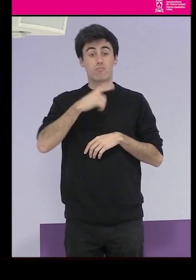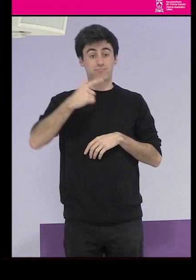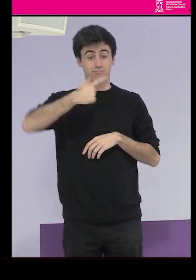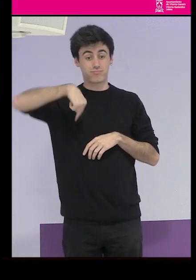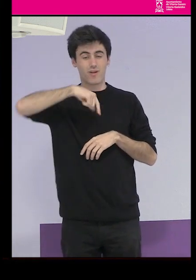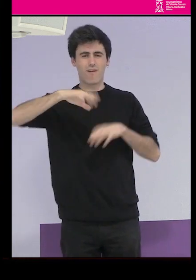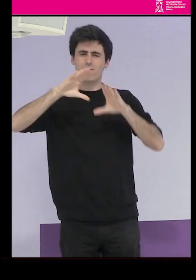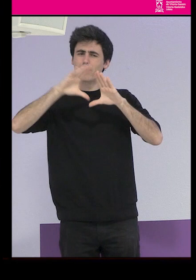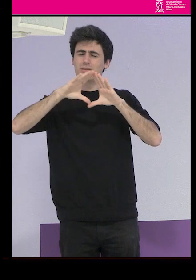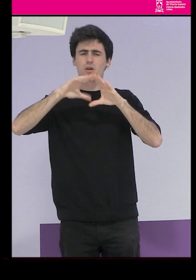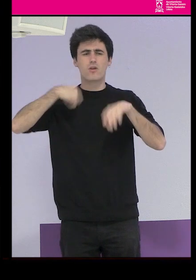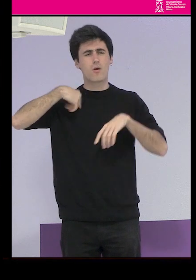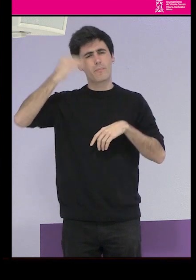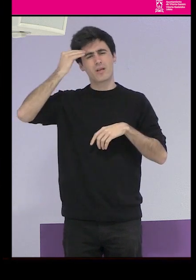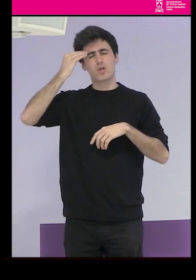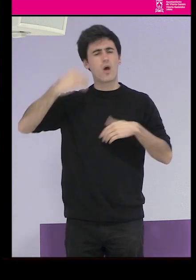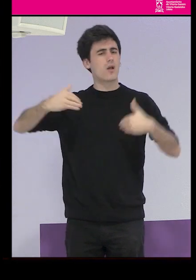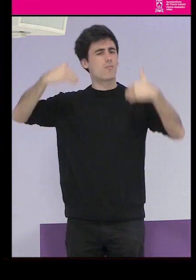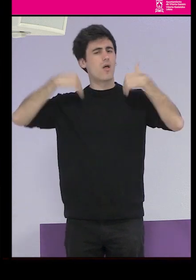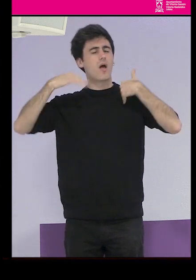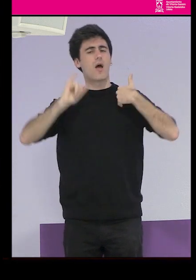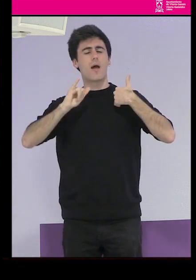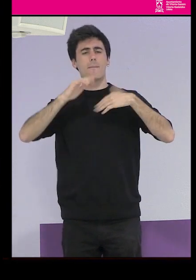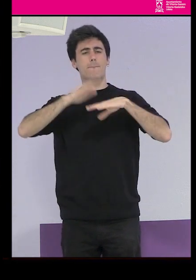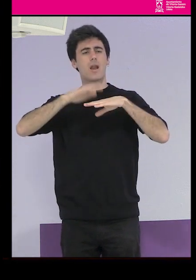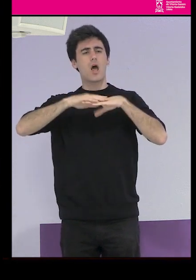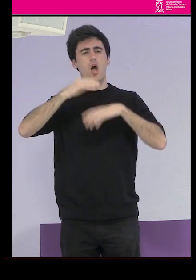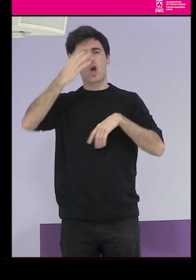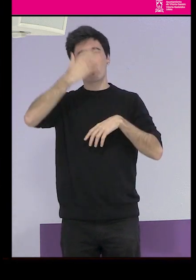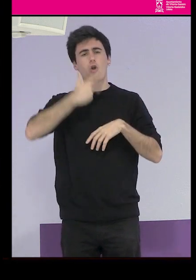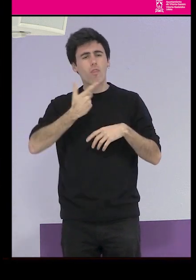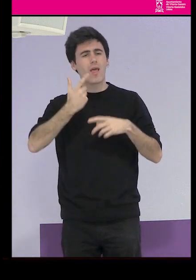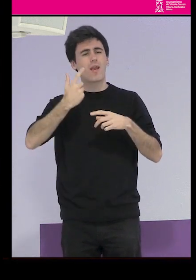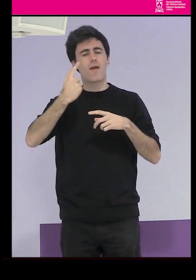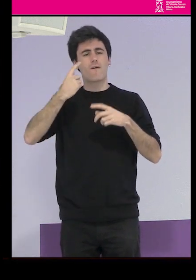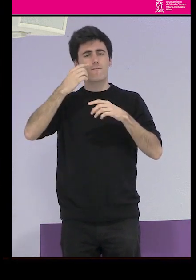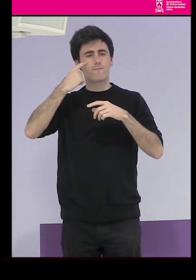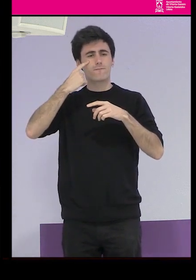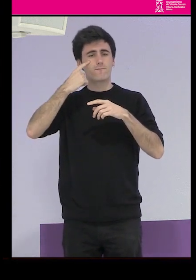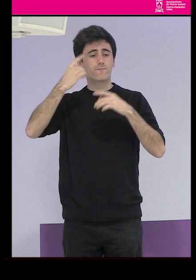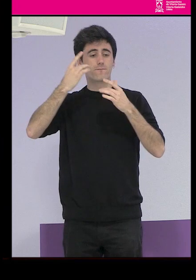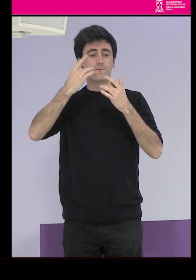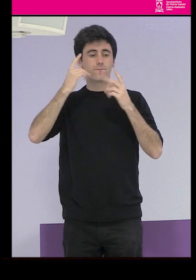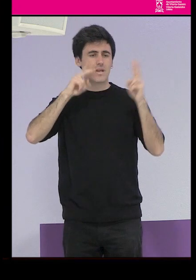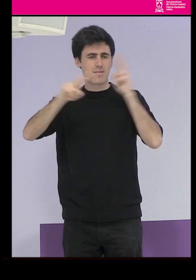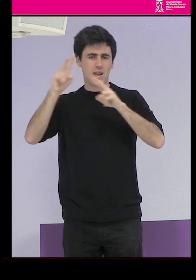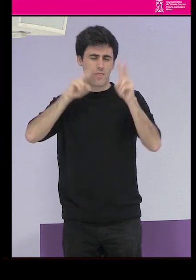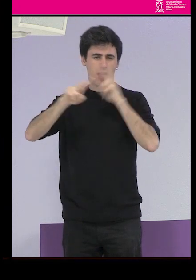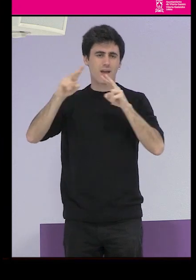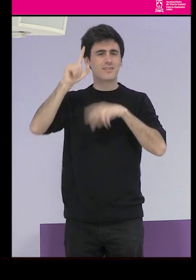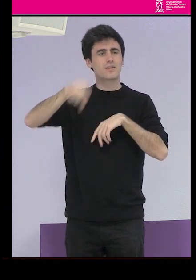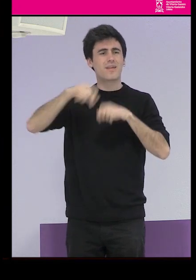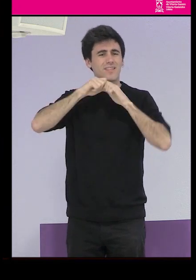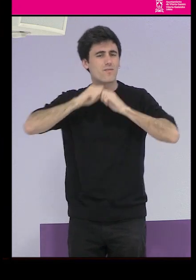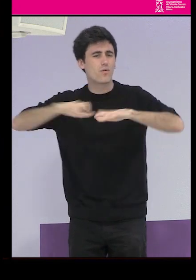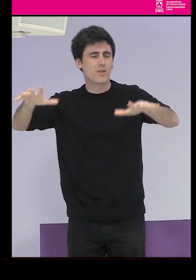considero que tenemos la responsabilidad de conocer, visibilizar y difundir uno de los mayores